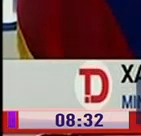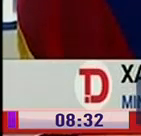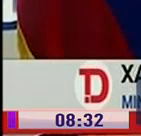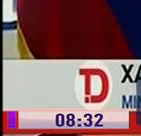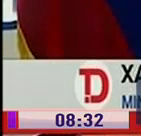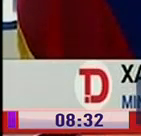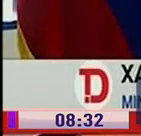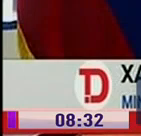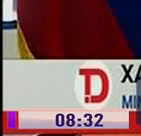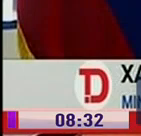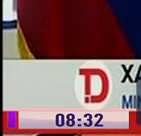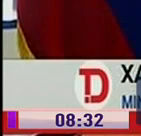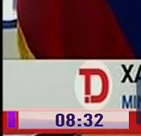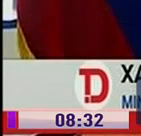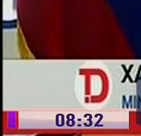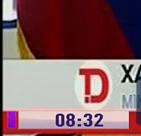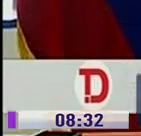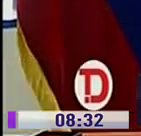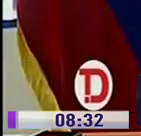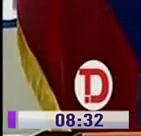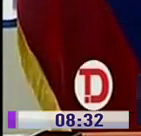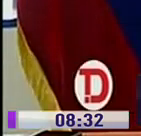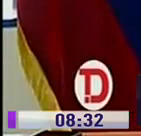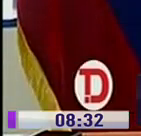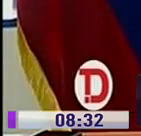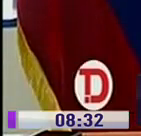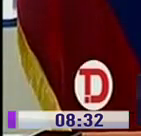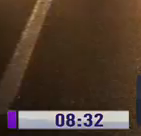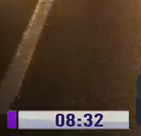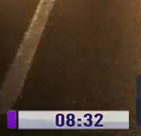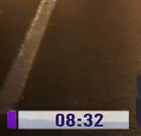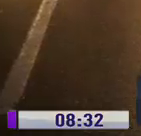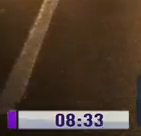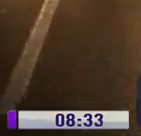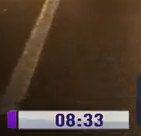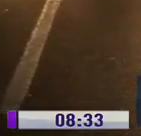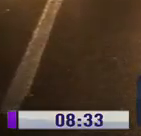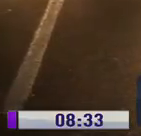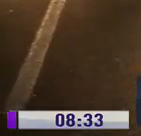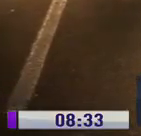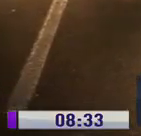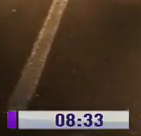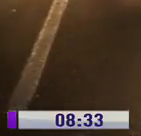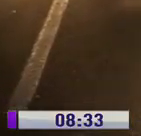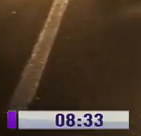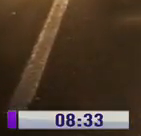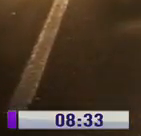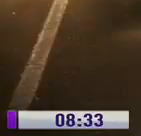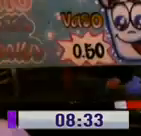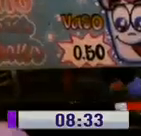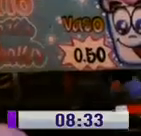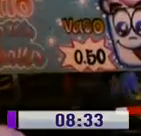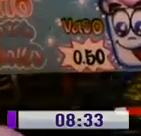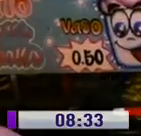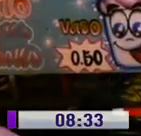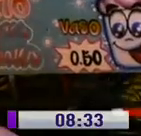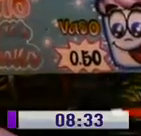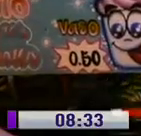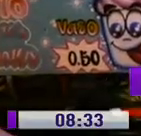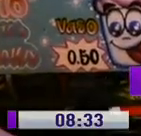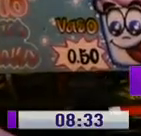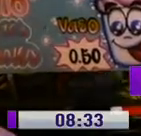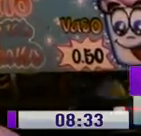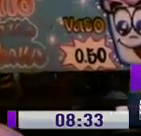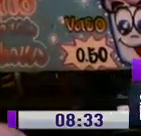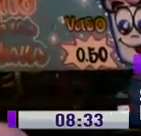que convergen en Guayas, en Guayaquil. Estos corredores permitirán el traslado de productos desde la sierra y